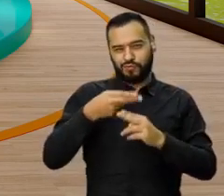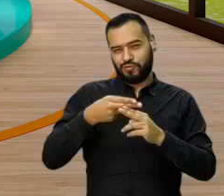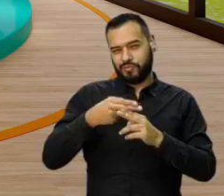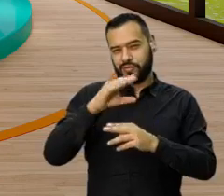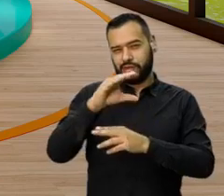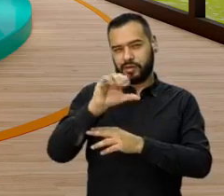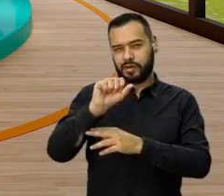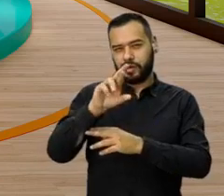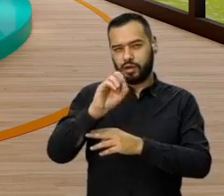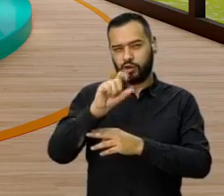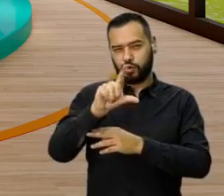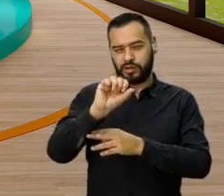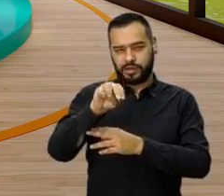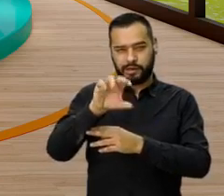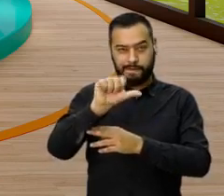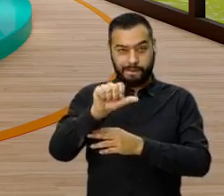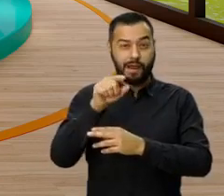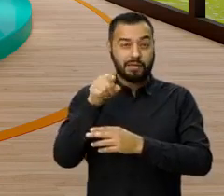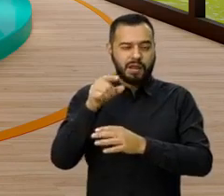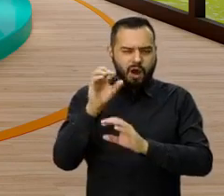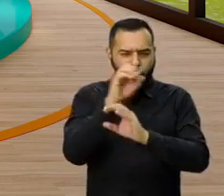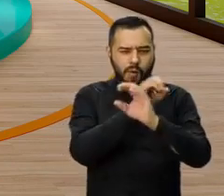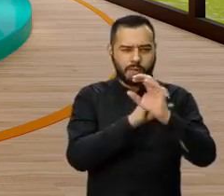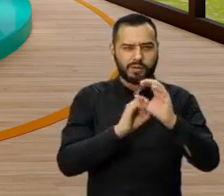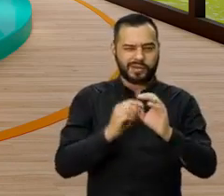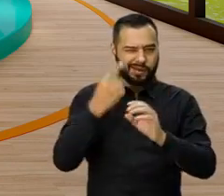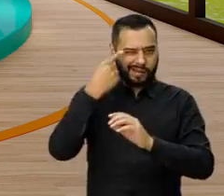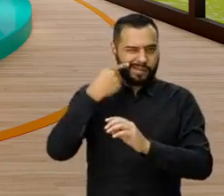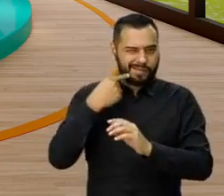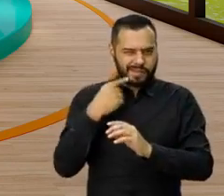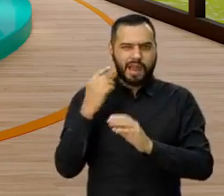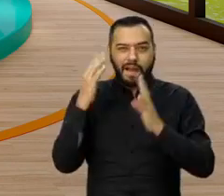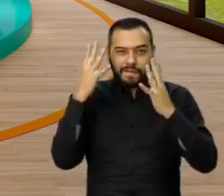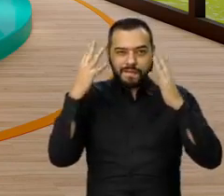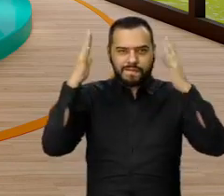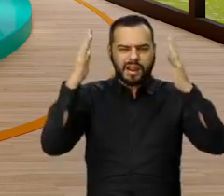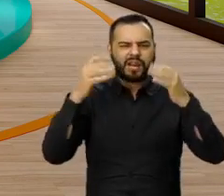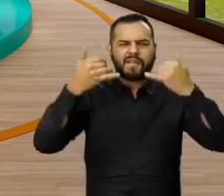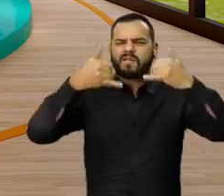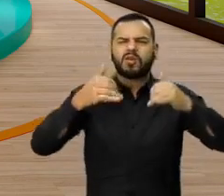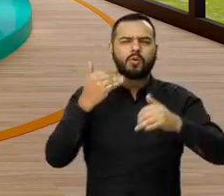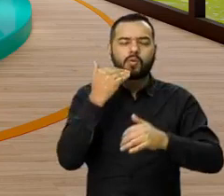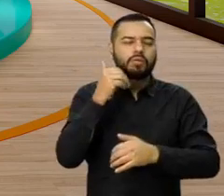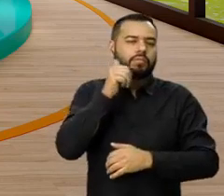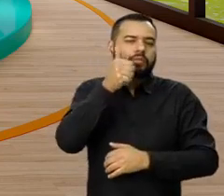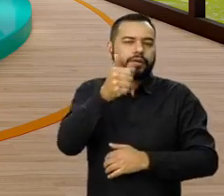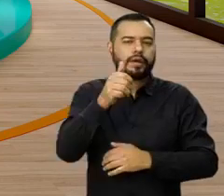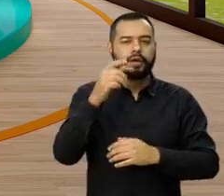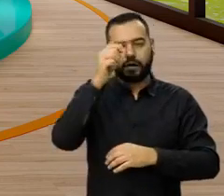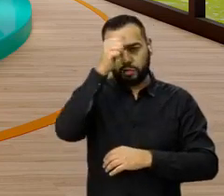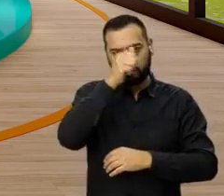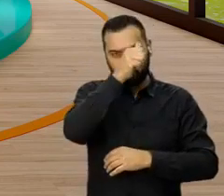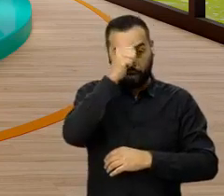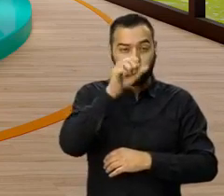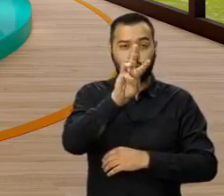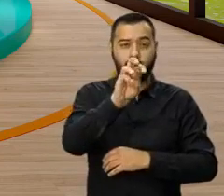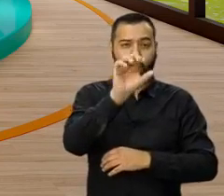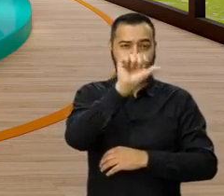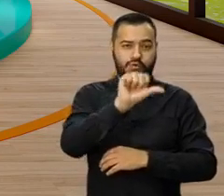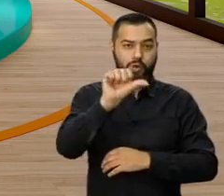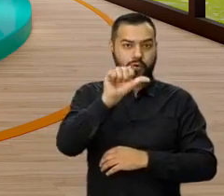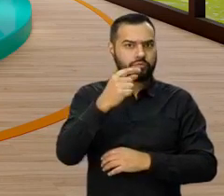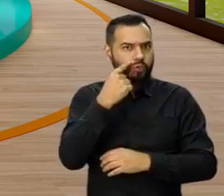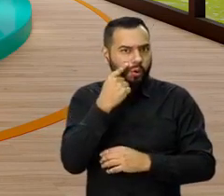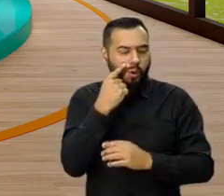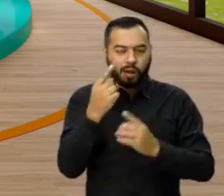Compensar los he estado acompañando en estos días de feria que finalizan mañana, domingo 8 de agosto. Así que todos muy conectados con nuestra